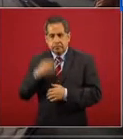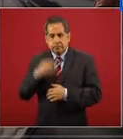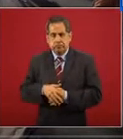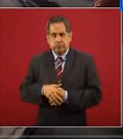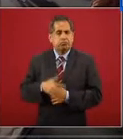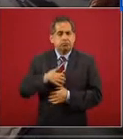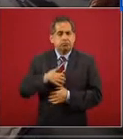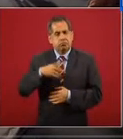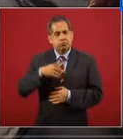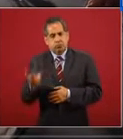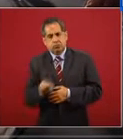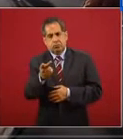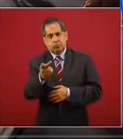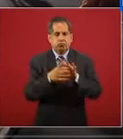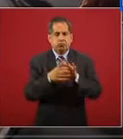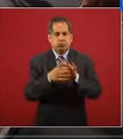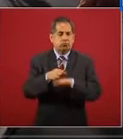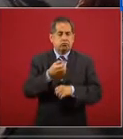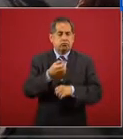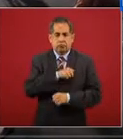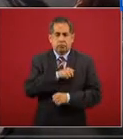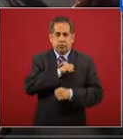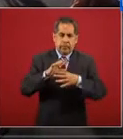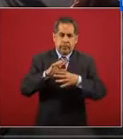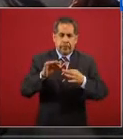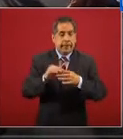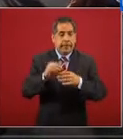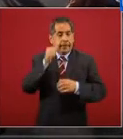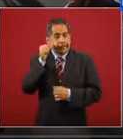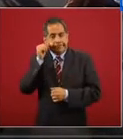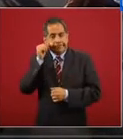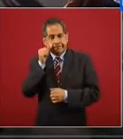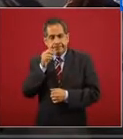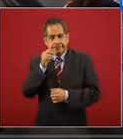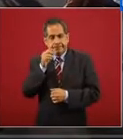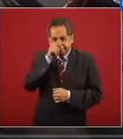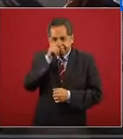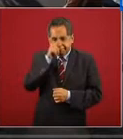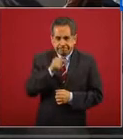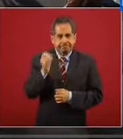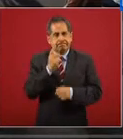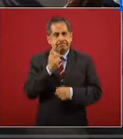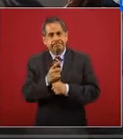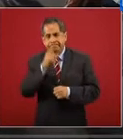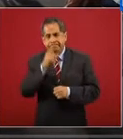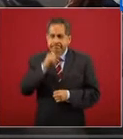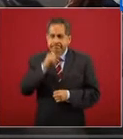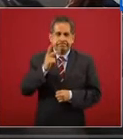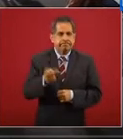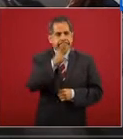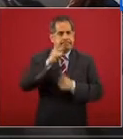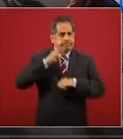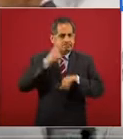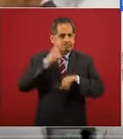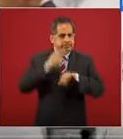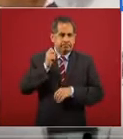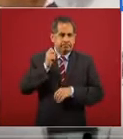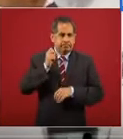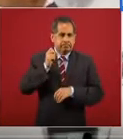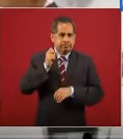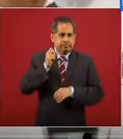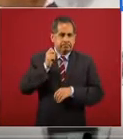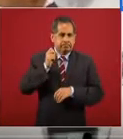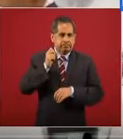encaminada a la cuestión de salud ayer no tuve la oportunidad de de hacérselo a las autoridades sanitarias sin embargo me gustaría conocer su